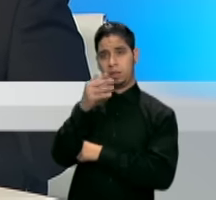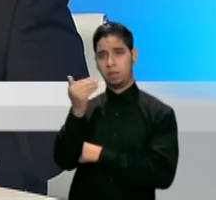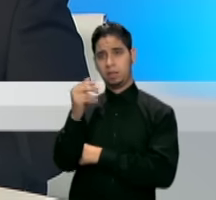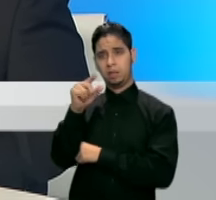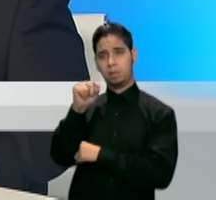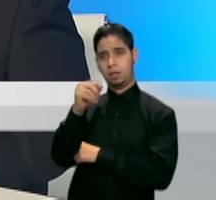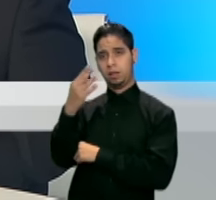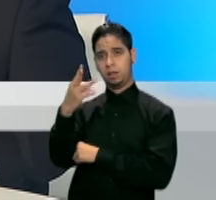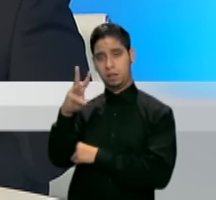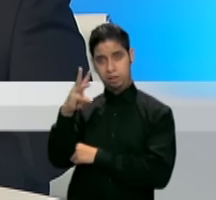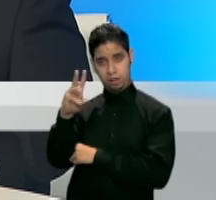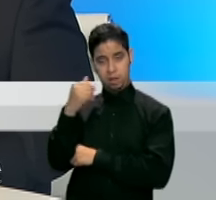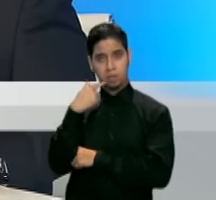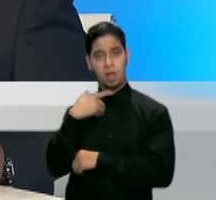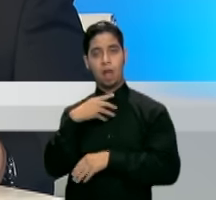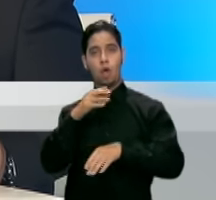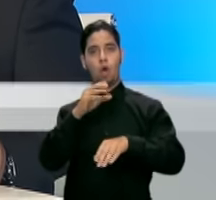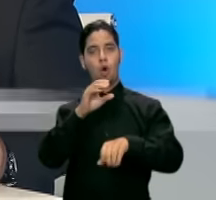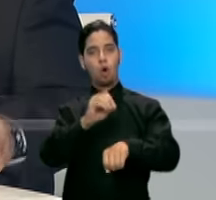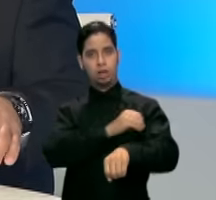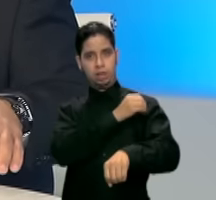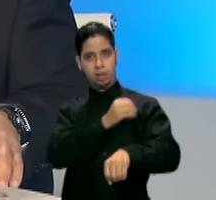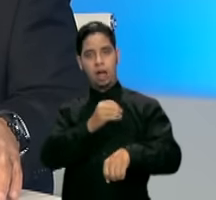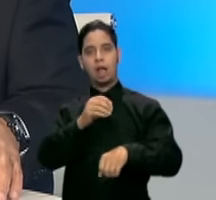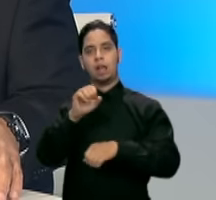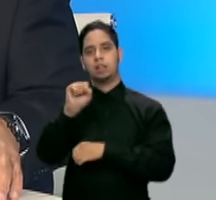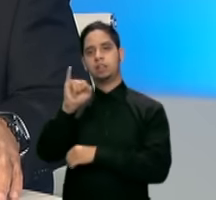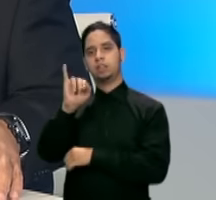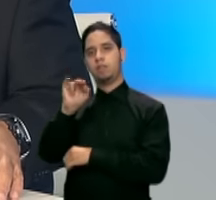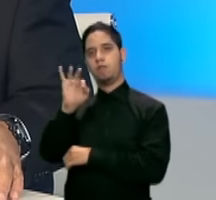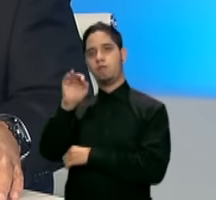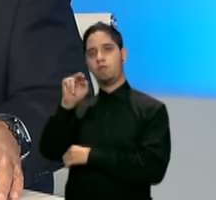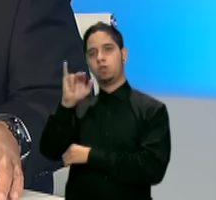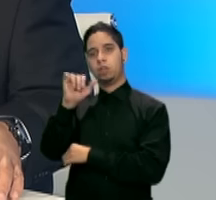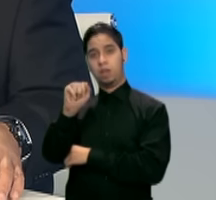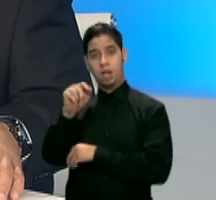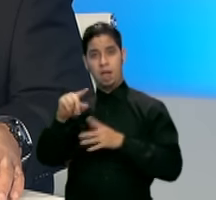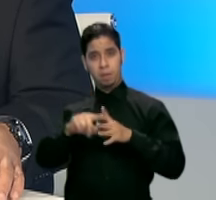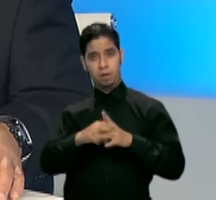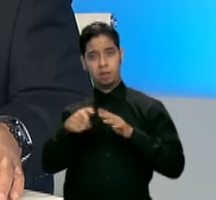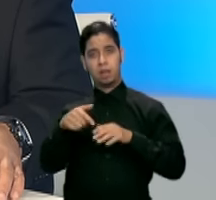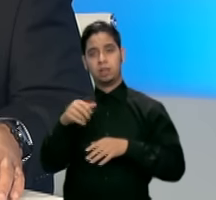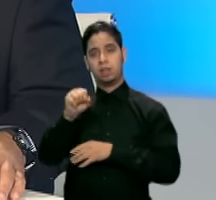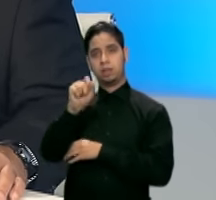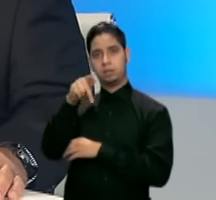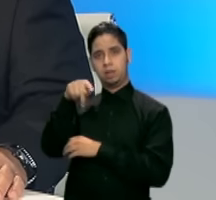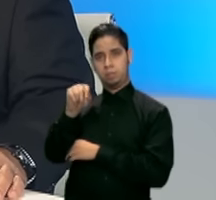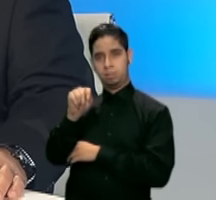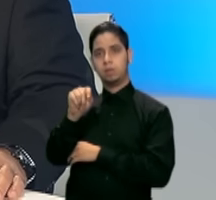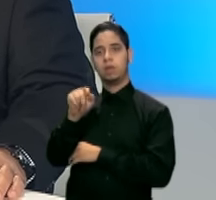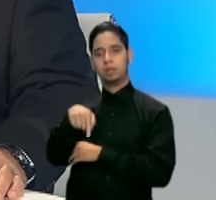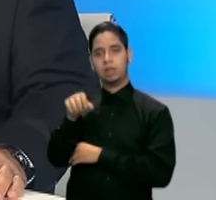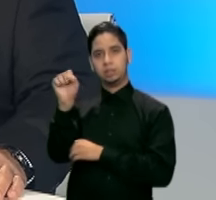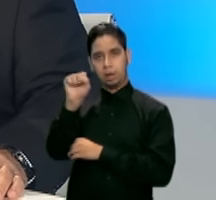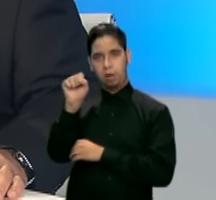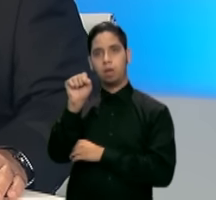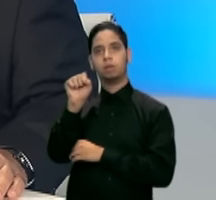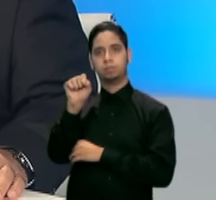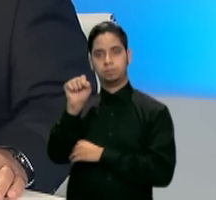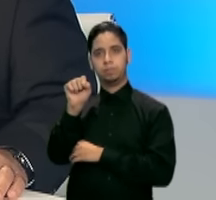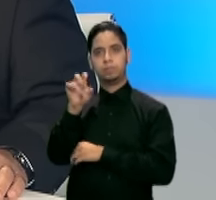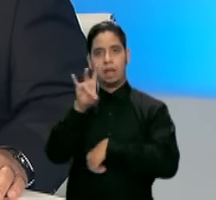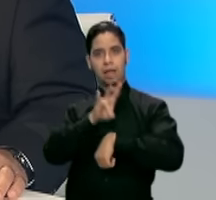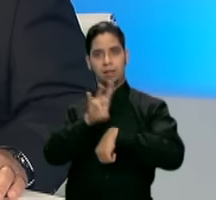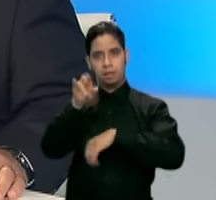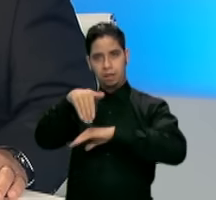de la Orquesta Sinfónica de Puerto Rico dará comienzo este próximo sábado 5 de septiembre a las 7 de la noche en la Sala